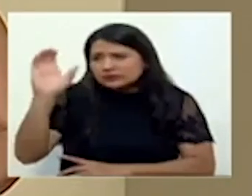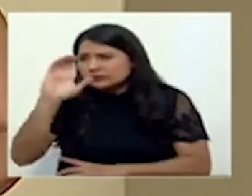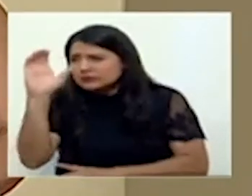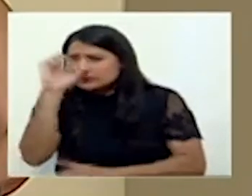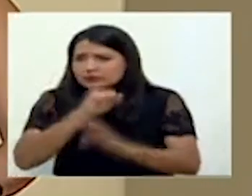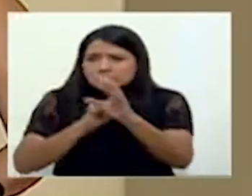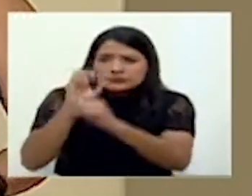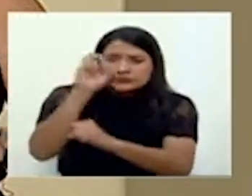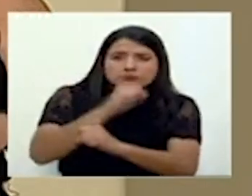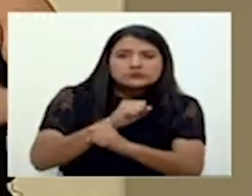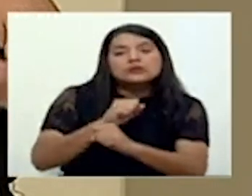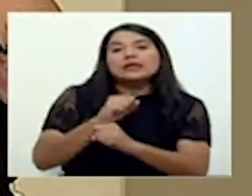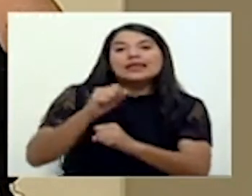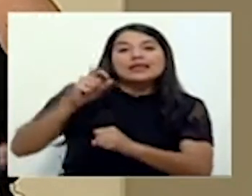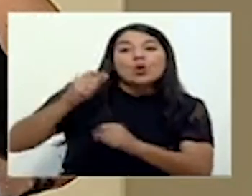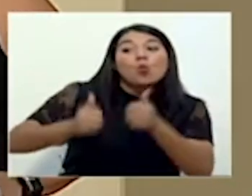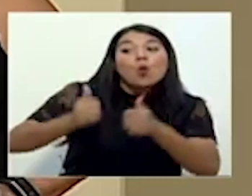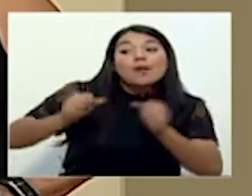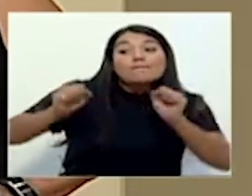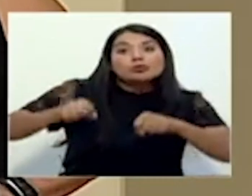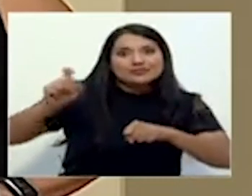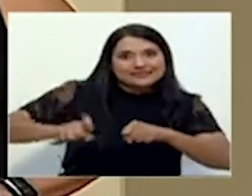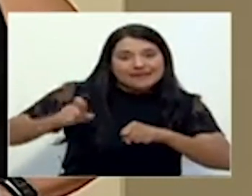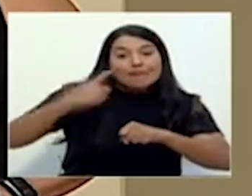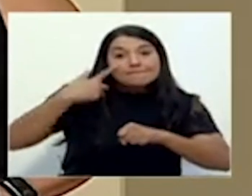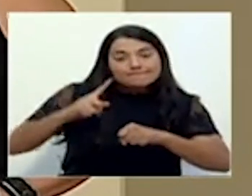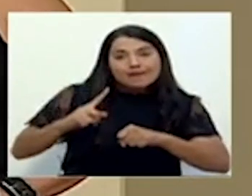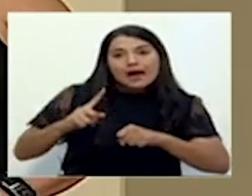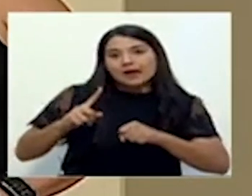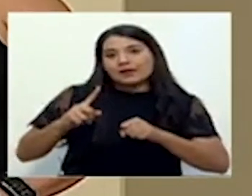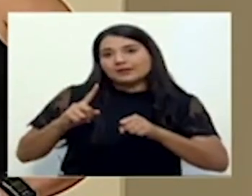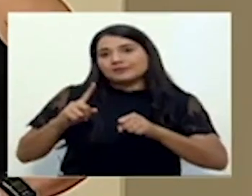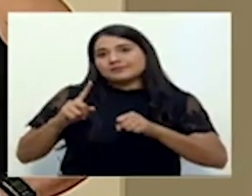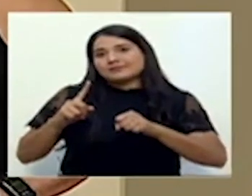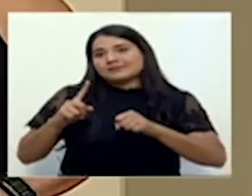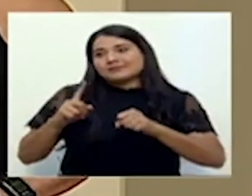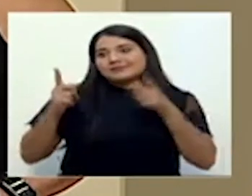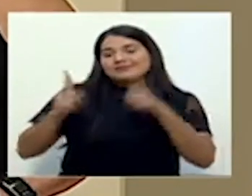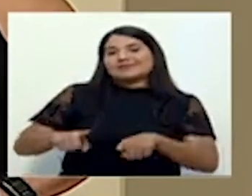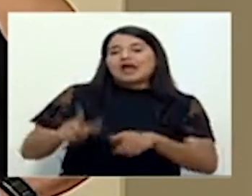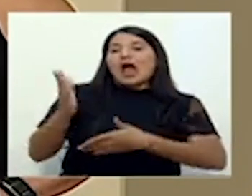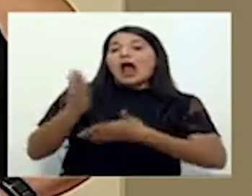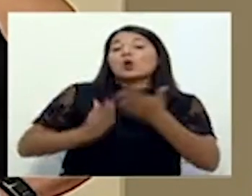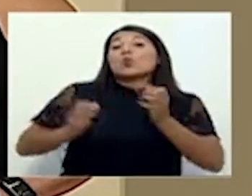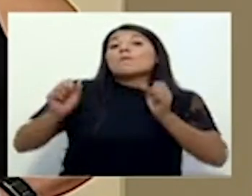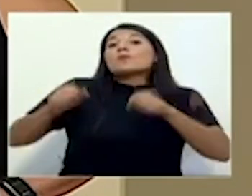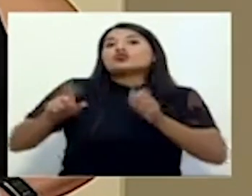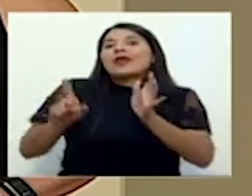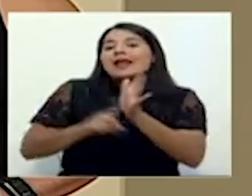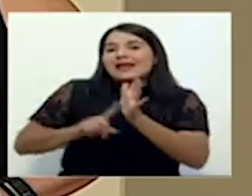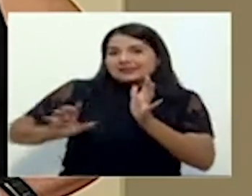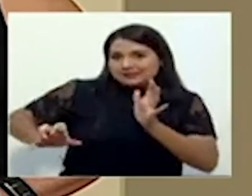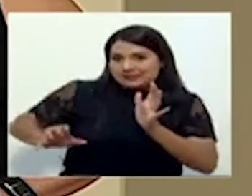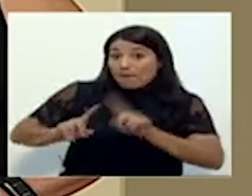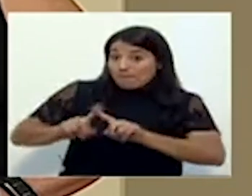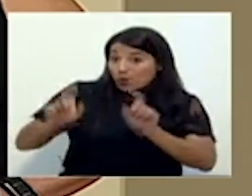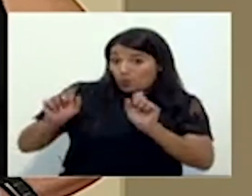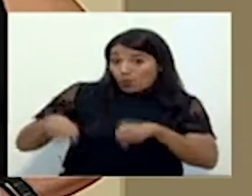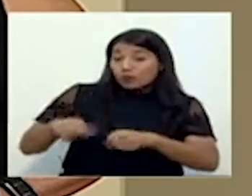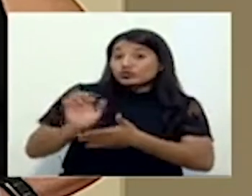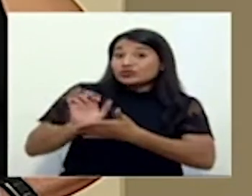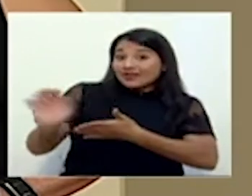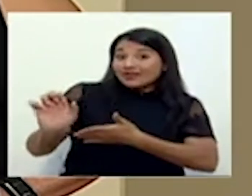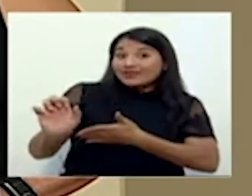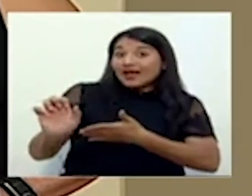para prepararse de cara a una posible alerta, que podría no llegar si todos colaboramos